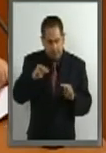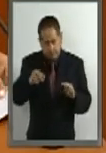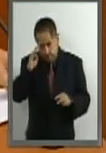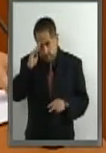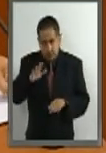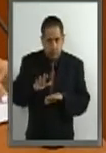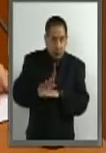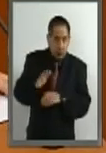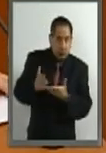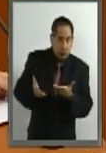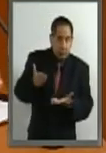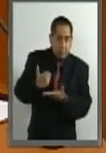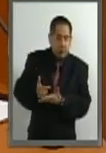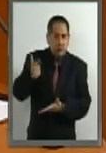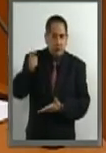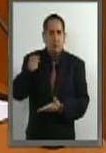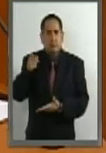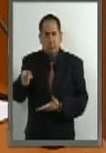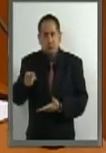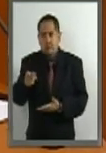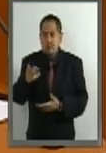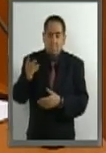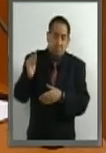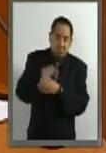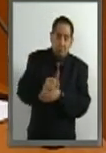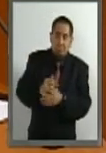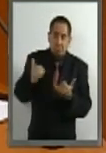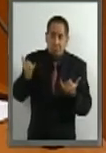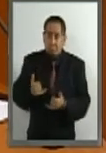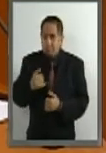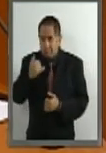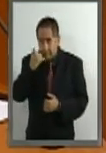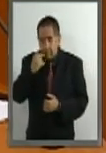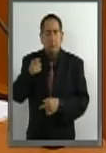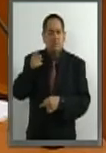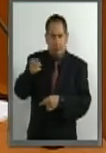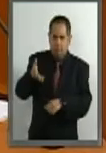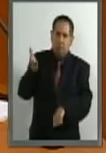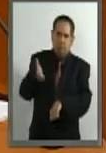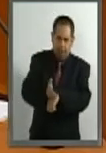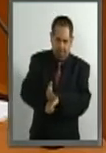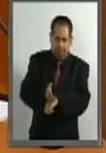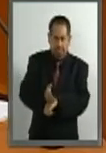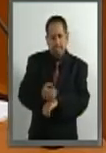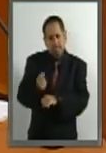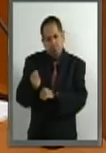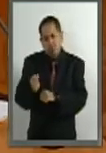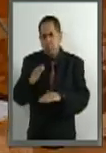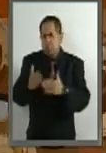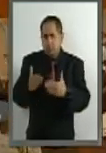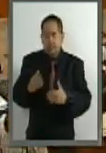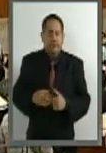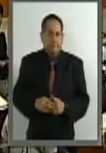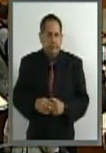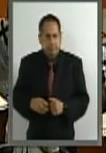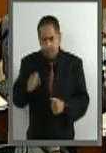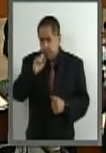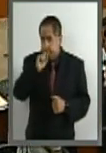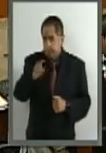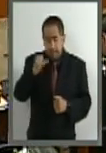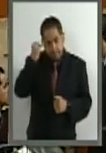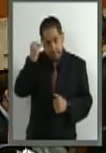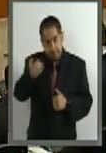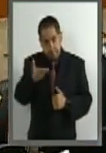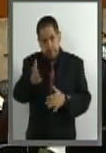grado de intencionalidad, descuido, negligencia y con base en ello hacer graduar la sanción. Por ello, también se proponen